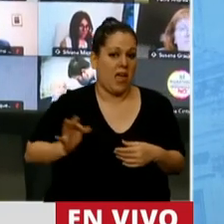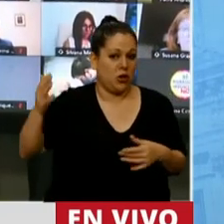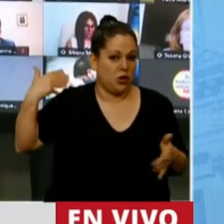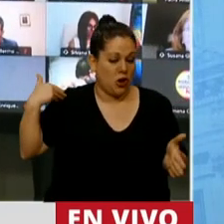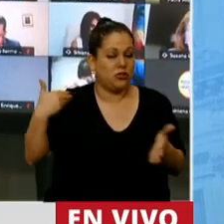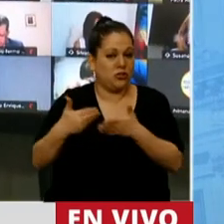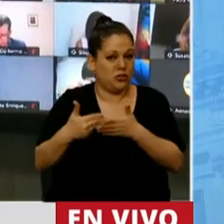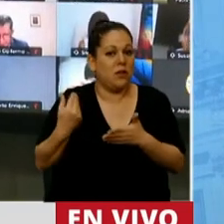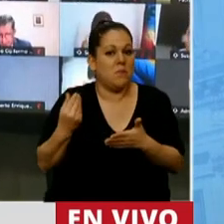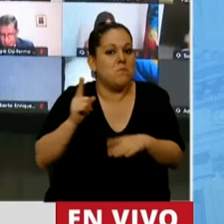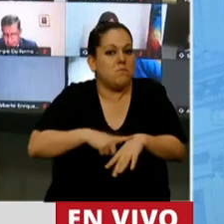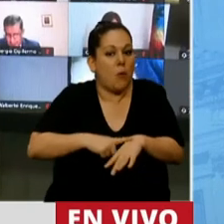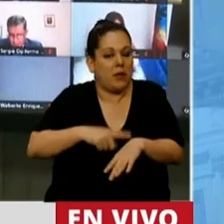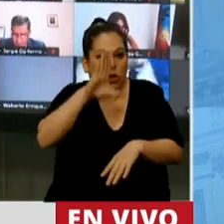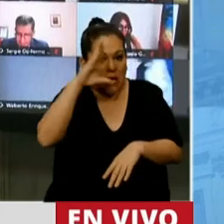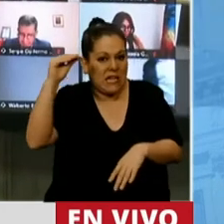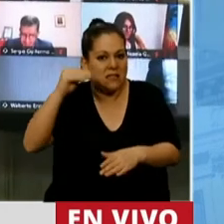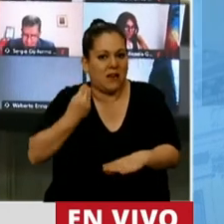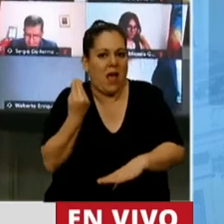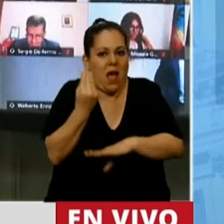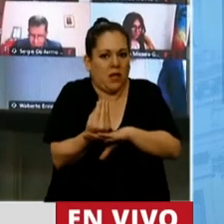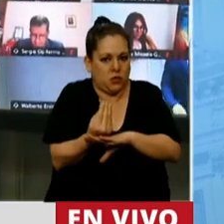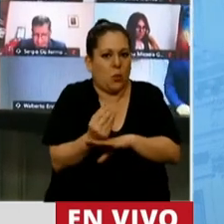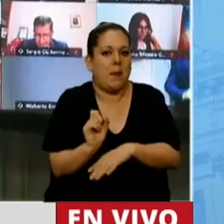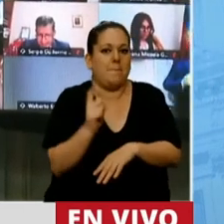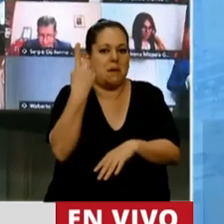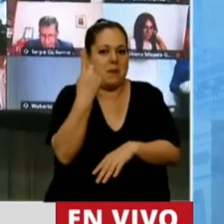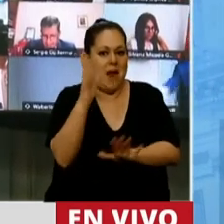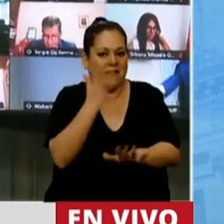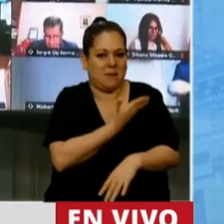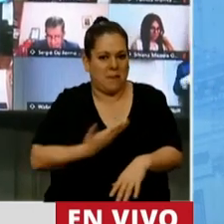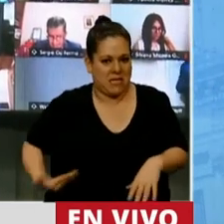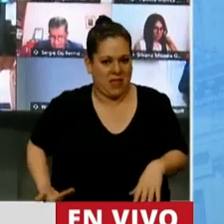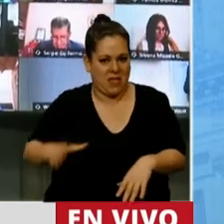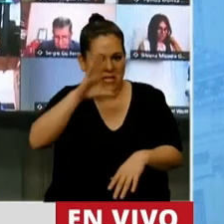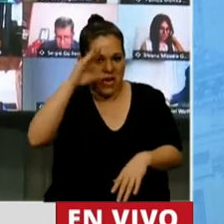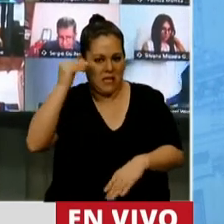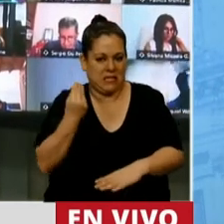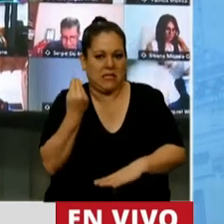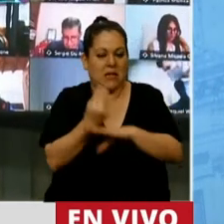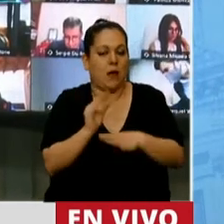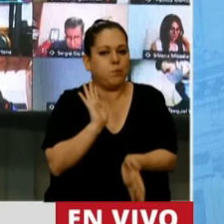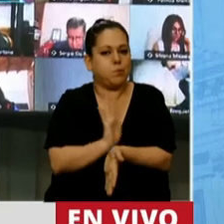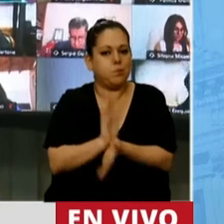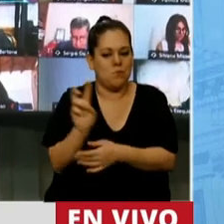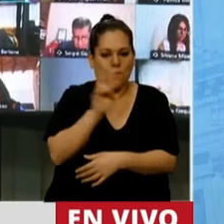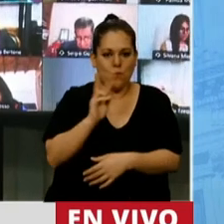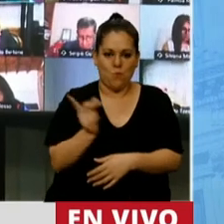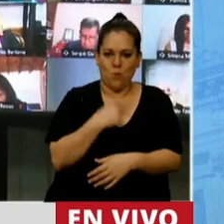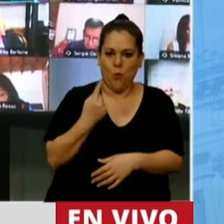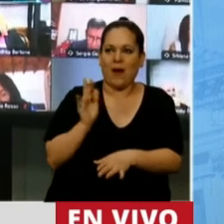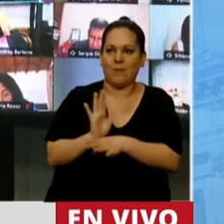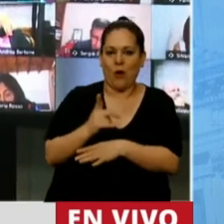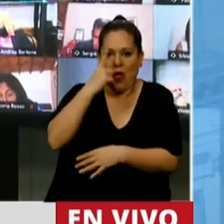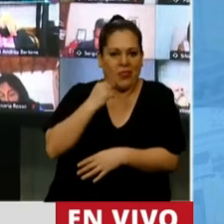Cristina Fernández de Kirchner asume la primer presidencia. Entonces, para las mujeres es un día también importante